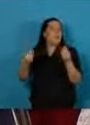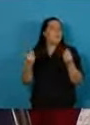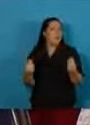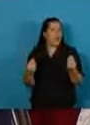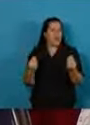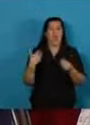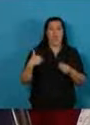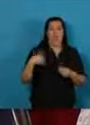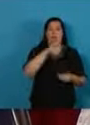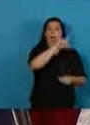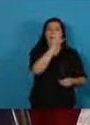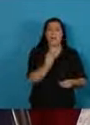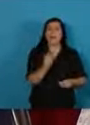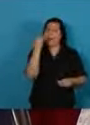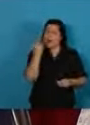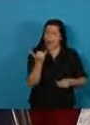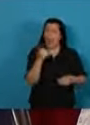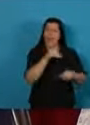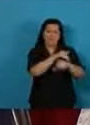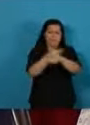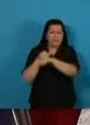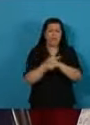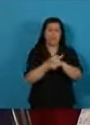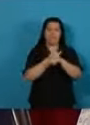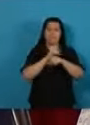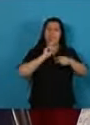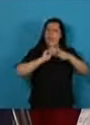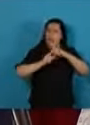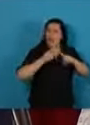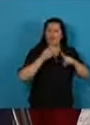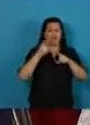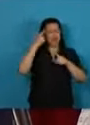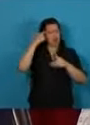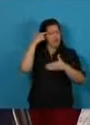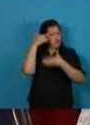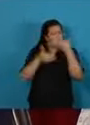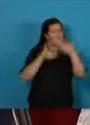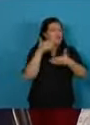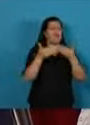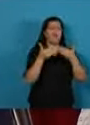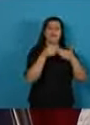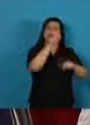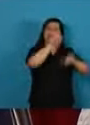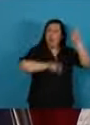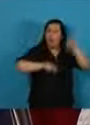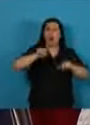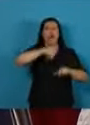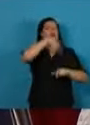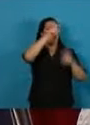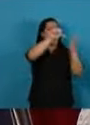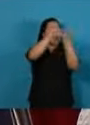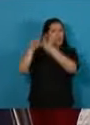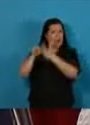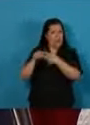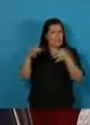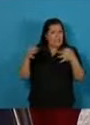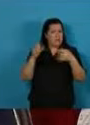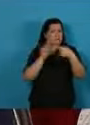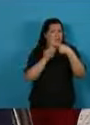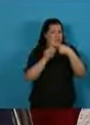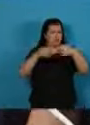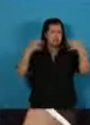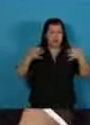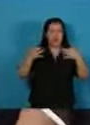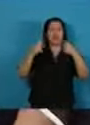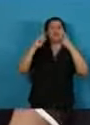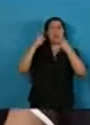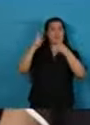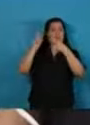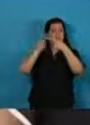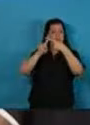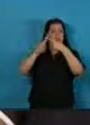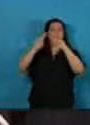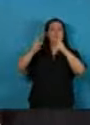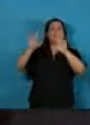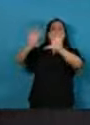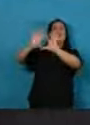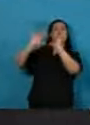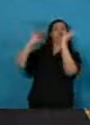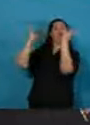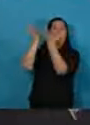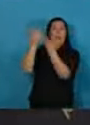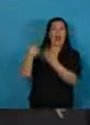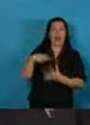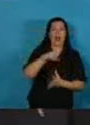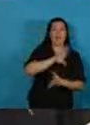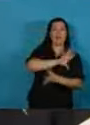es tierra de amistad y relaciones maduras con todos los países. Global porque esa integración